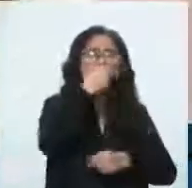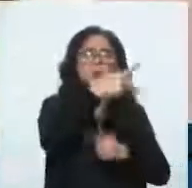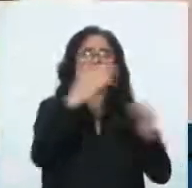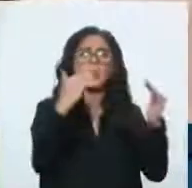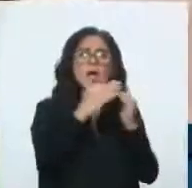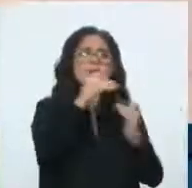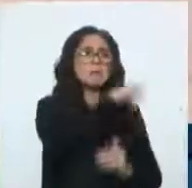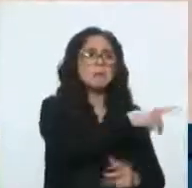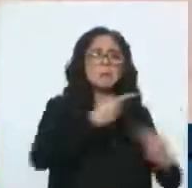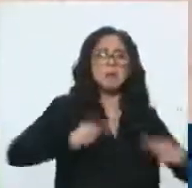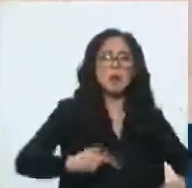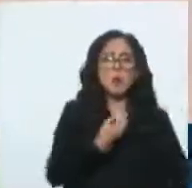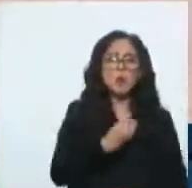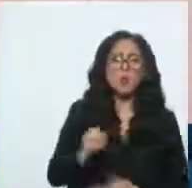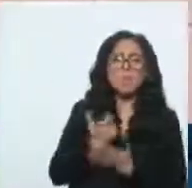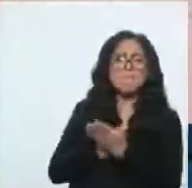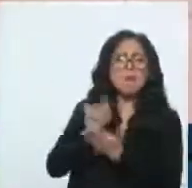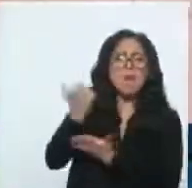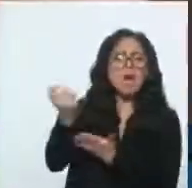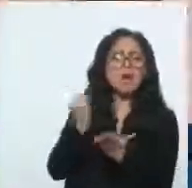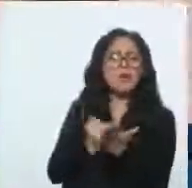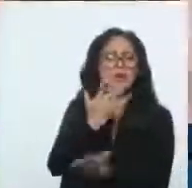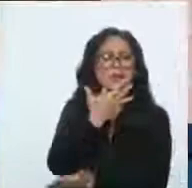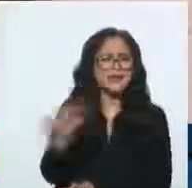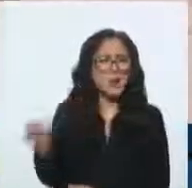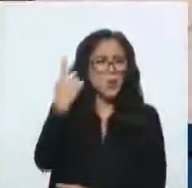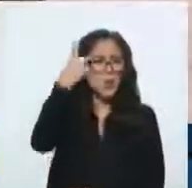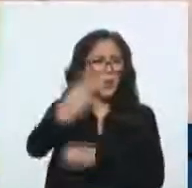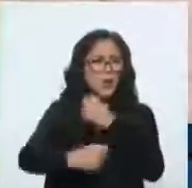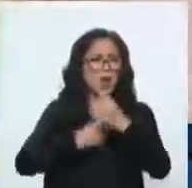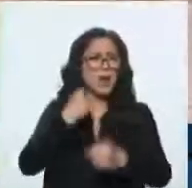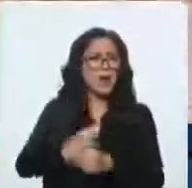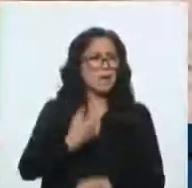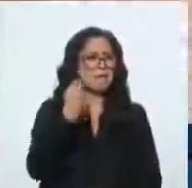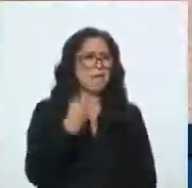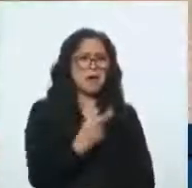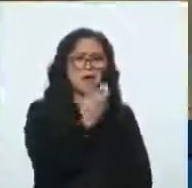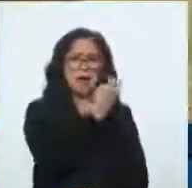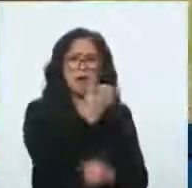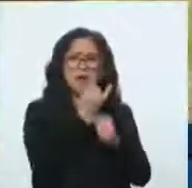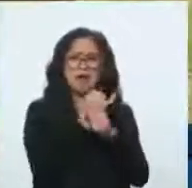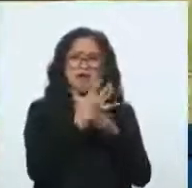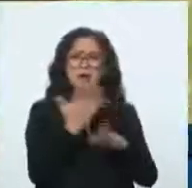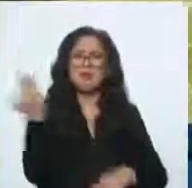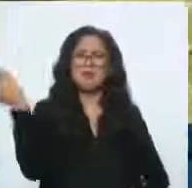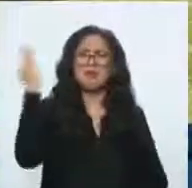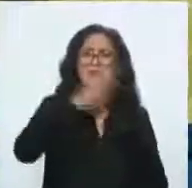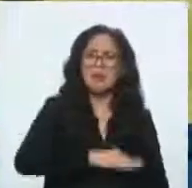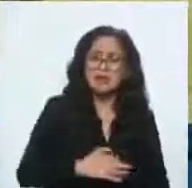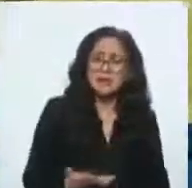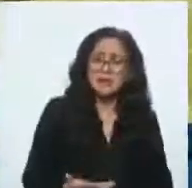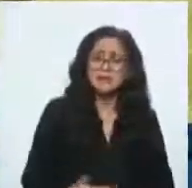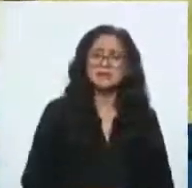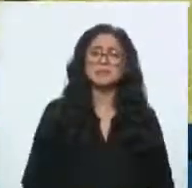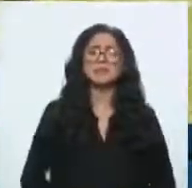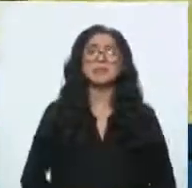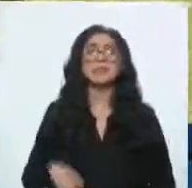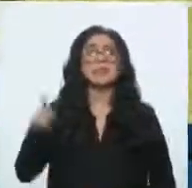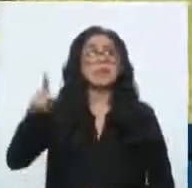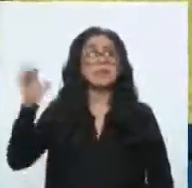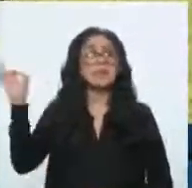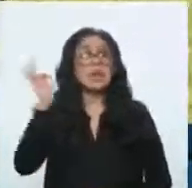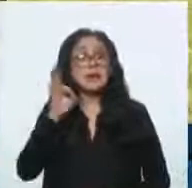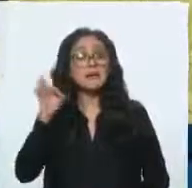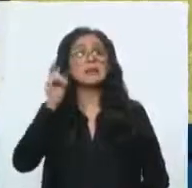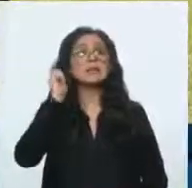algo que no era cierto, pero que generó mucha alarma social. Sí fue bastante alarmante esto. Al rato van a andar diciendo que el Inegi iba a ir tocar